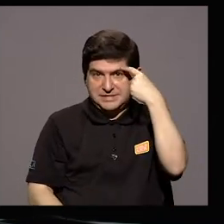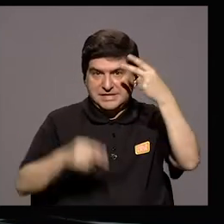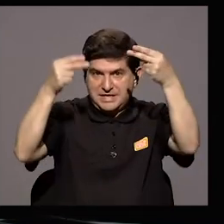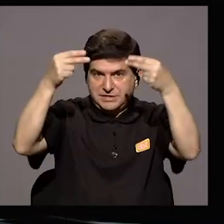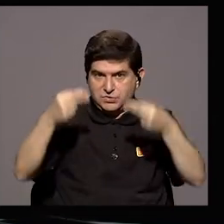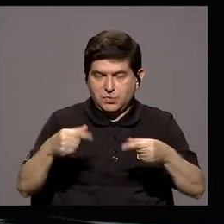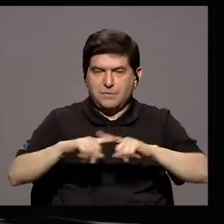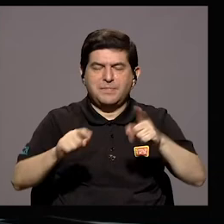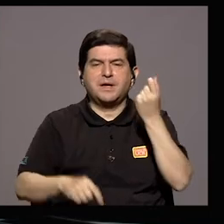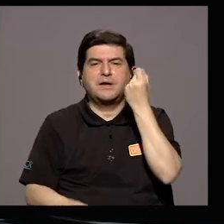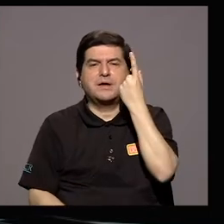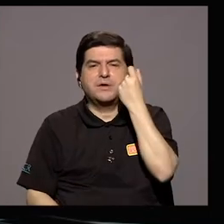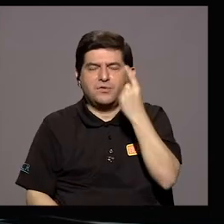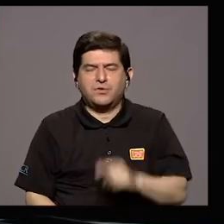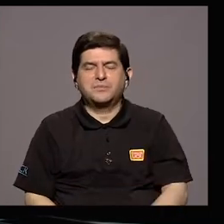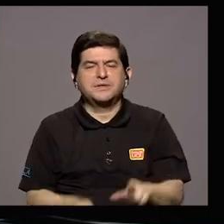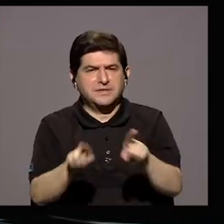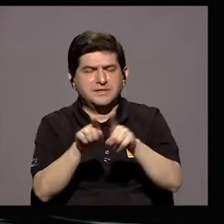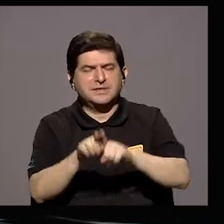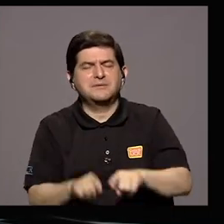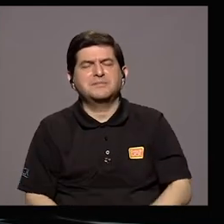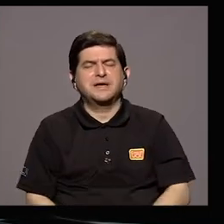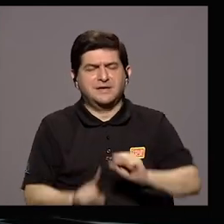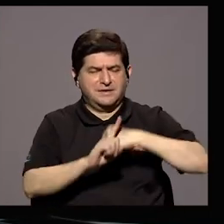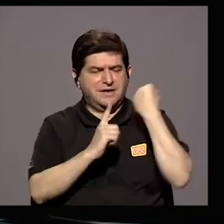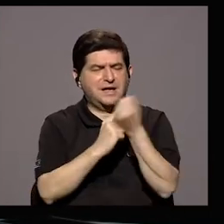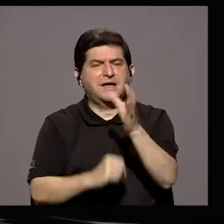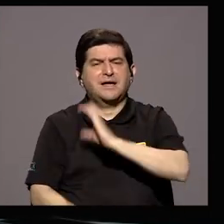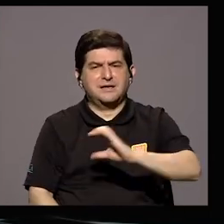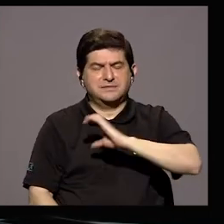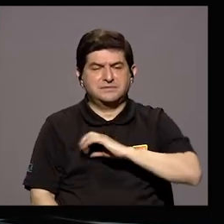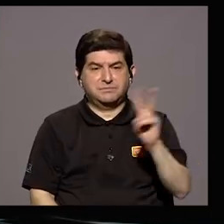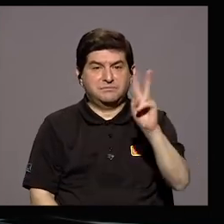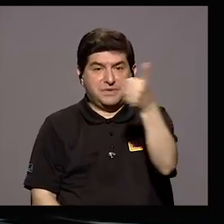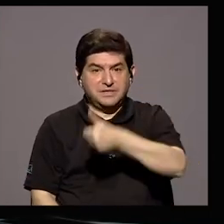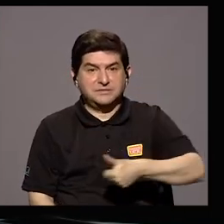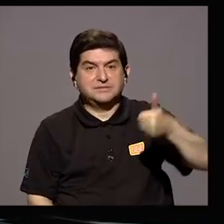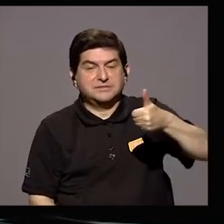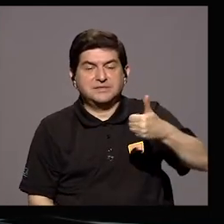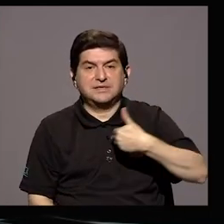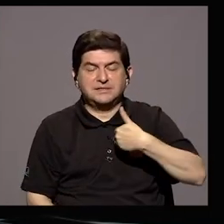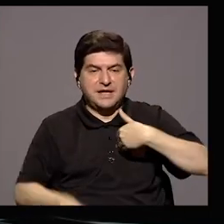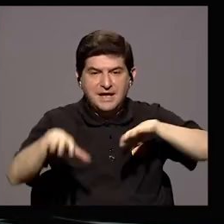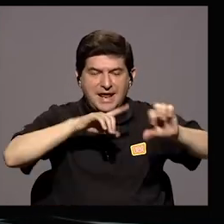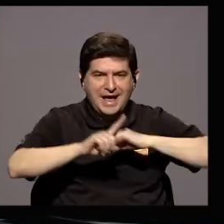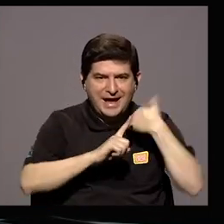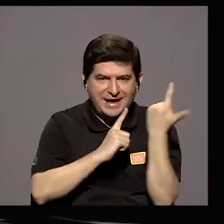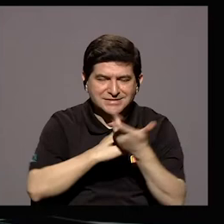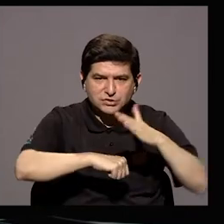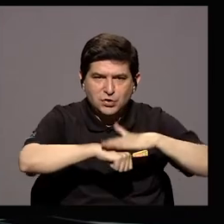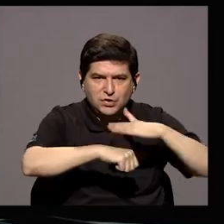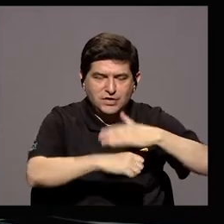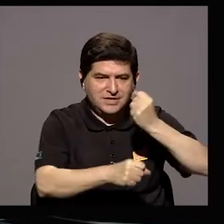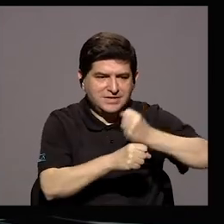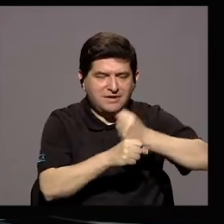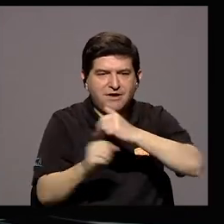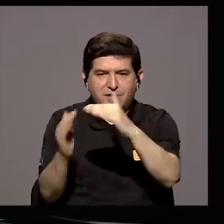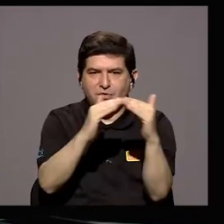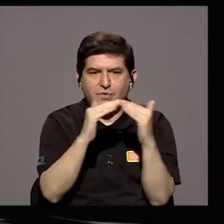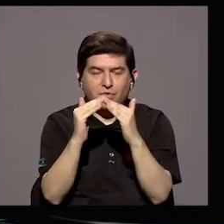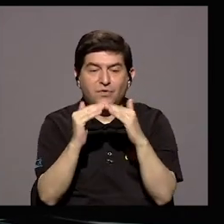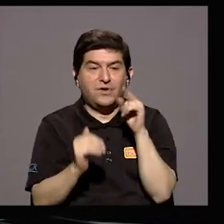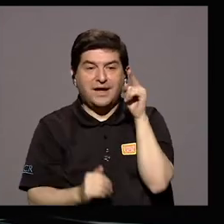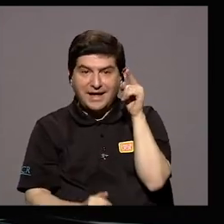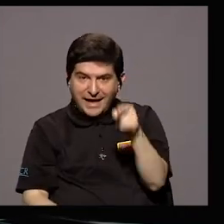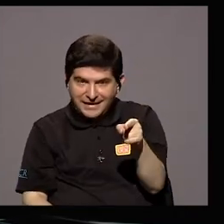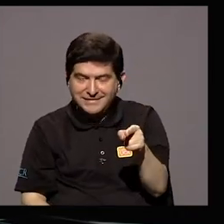entonces Entender esos presupuestos Cualitativamente Porque la Vicerrectoría Tiene una acción social Que le permite trabajar Con la ciudadanía Y